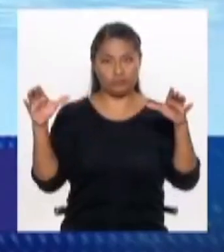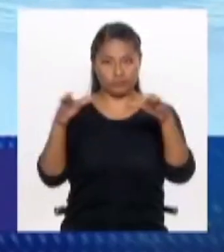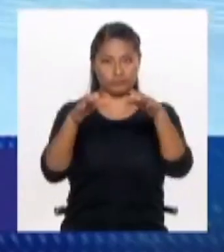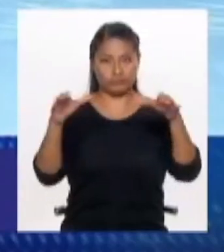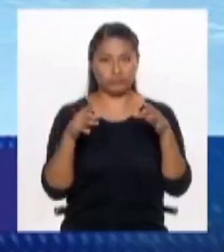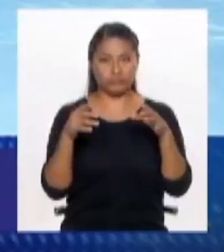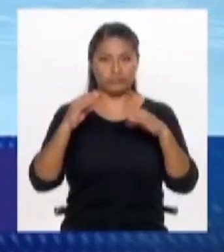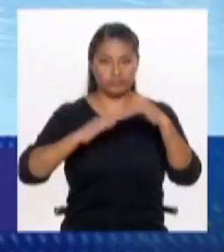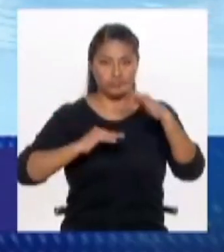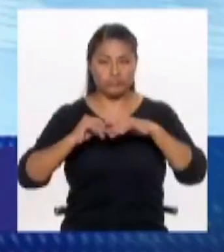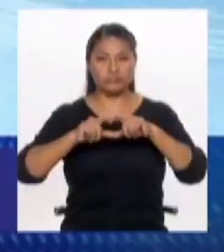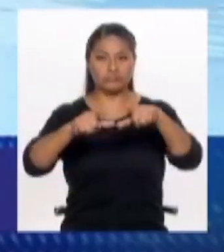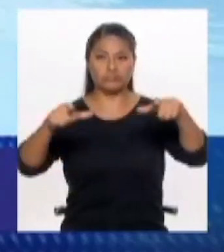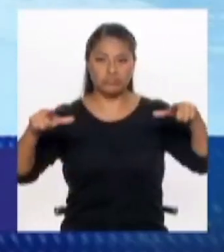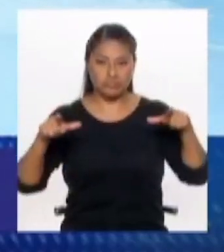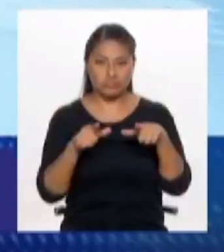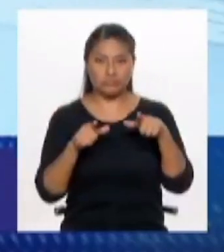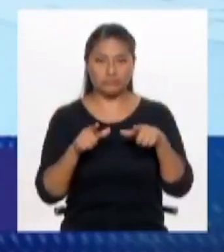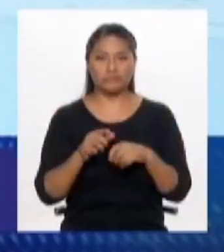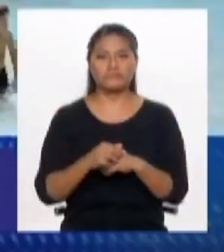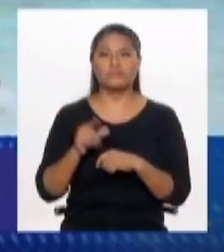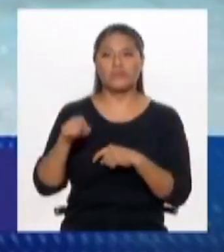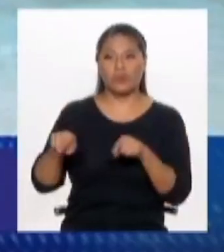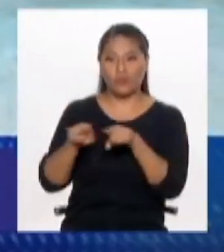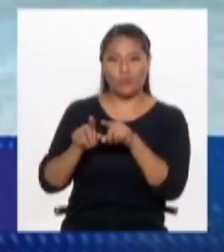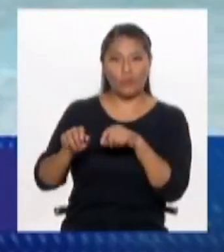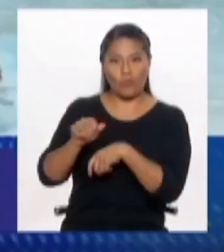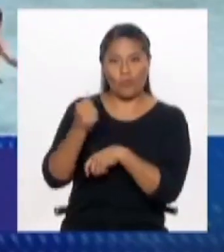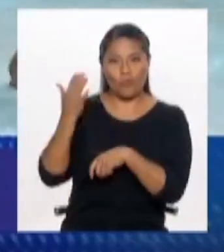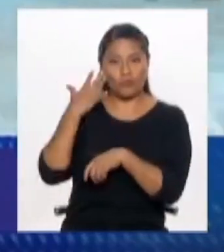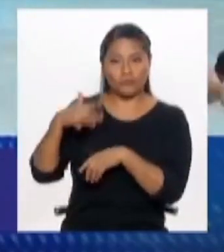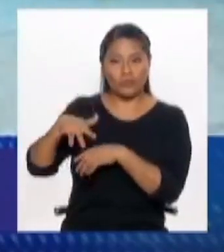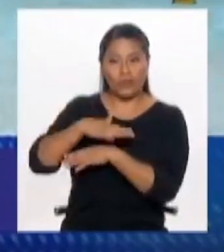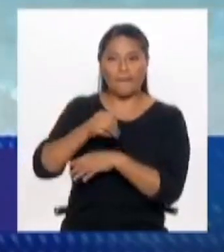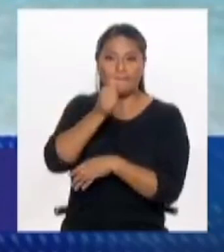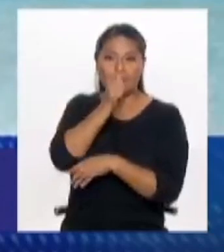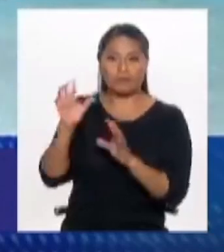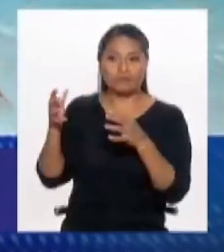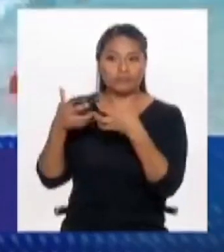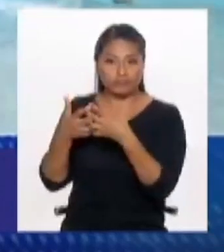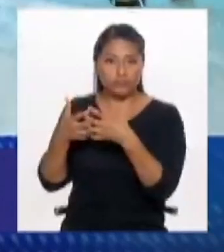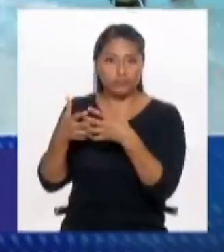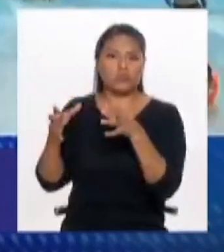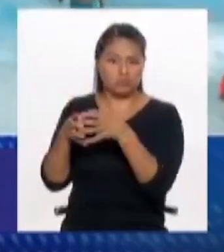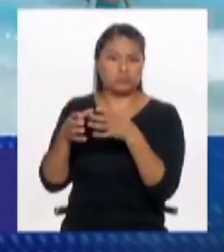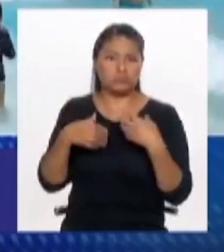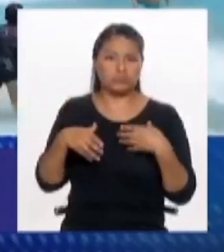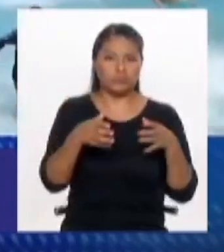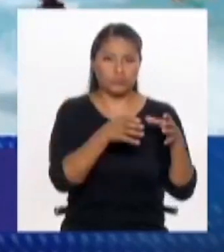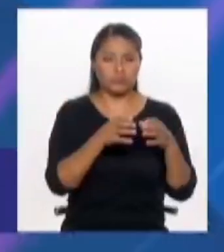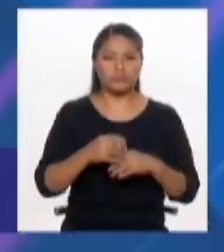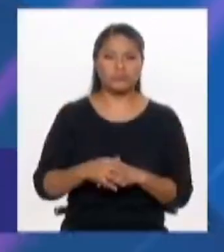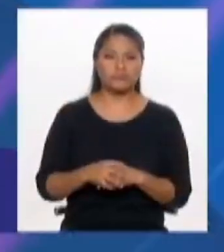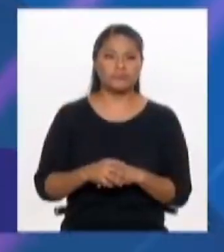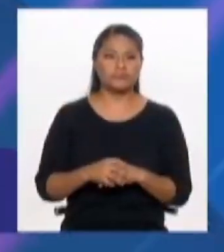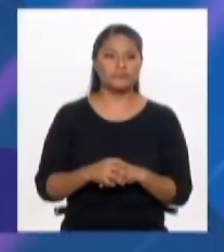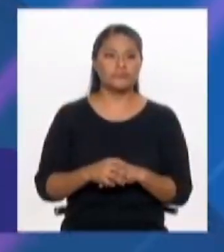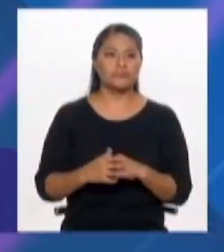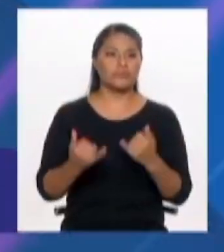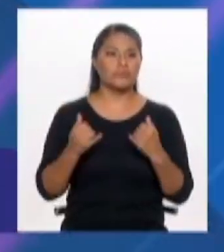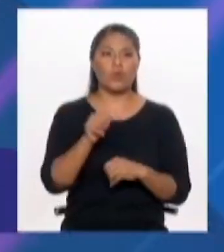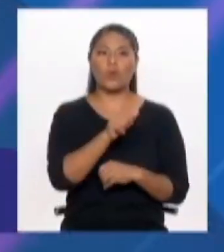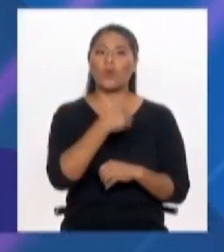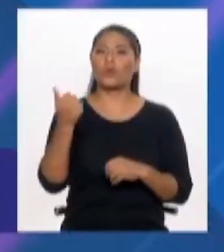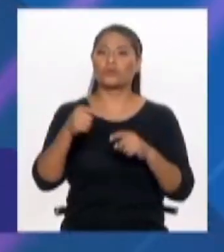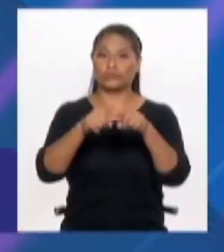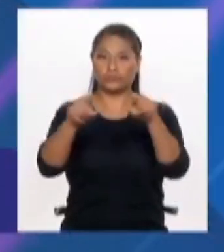espacios para el bien común, asociados con el sector privado, hay muchísimos temas. Ahora vemos otros lugares en el mundo